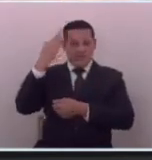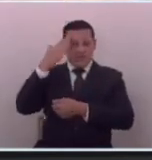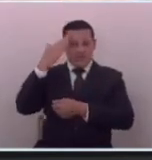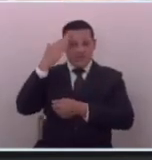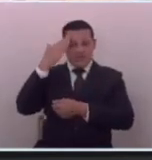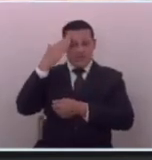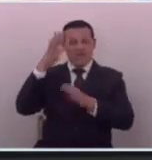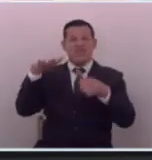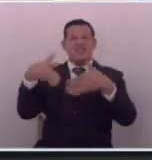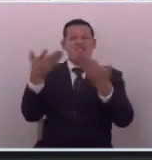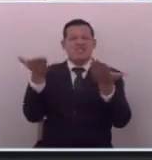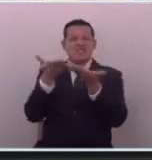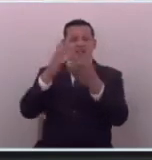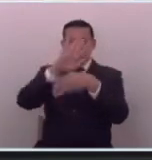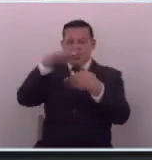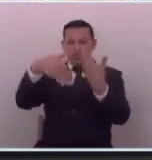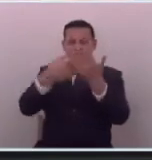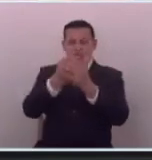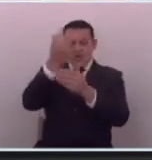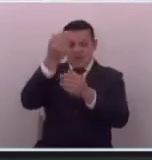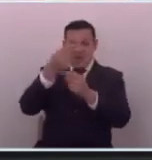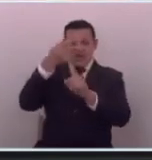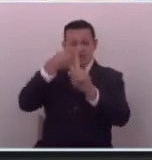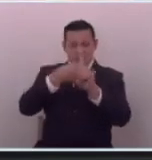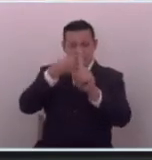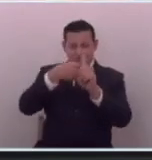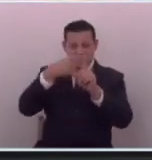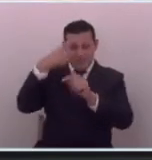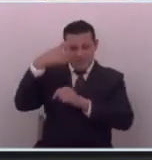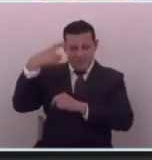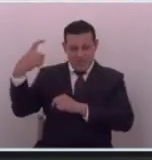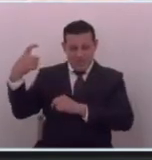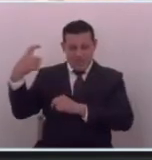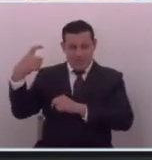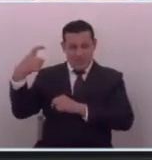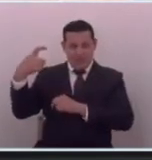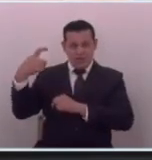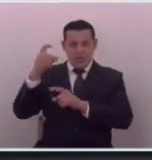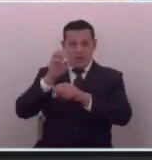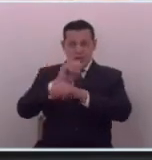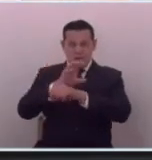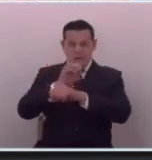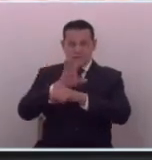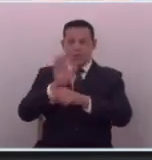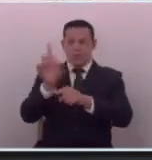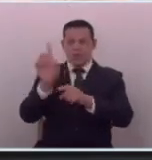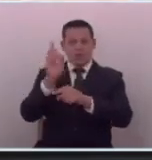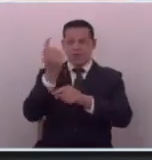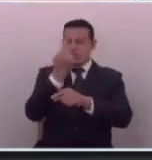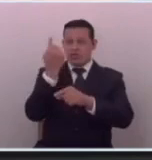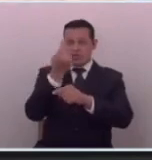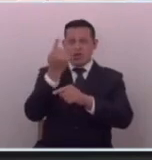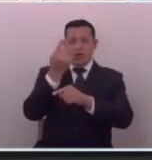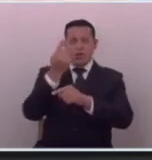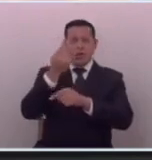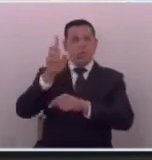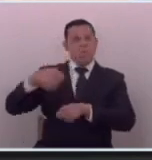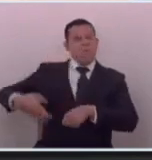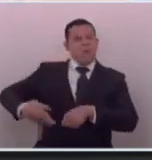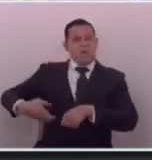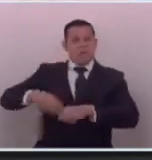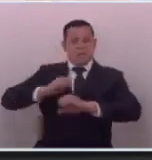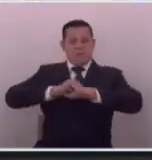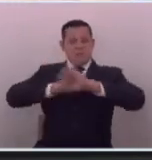que va a pasar todo el sábado se imaginan me imagino que el consejo editorial dijeron de todos modos lo paja publicamos